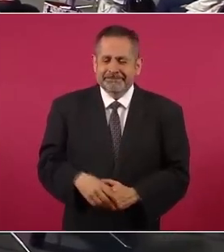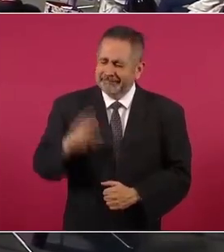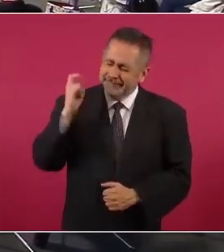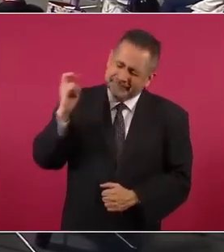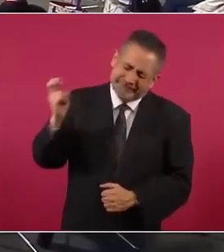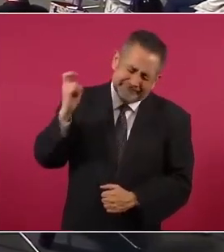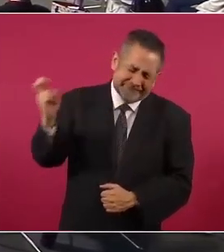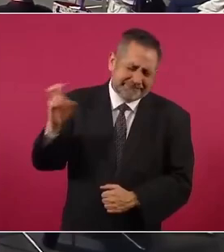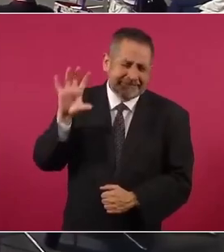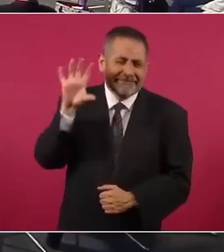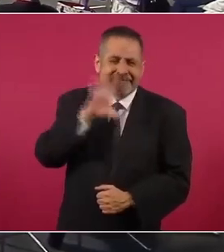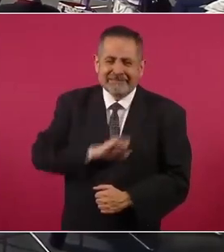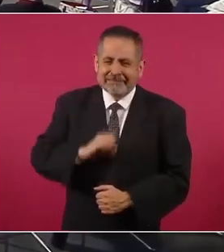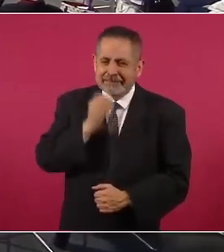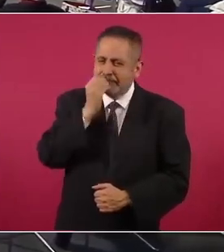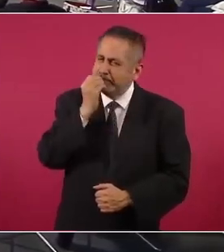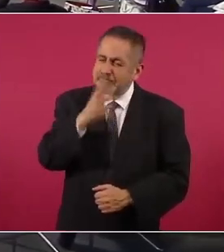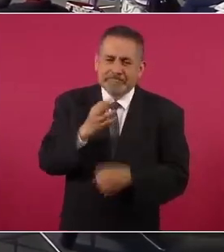este me encantó.